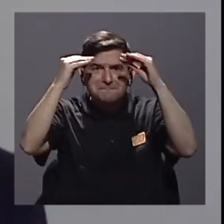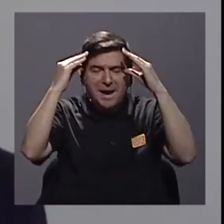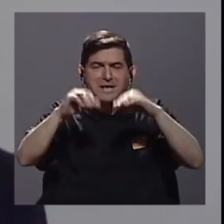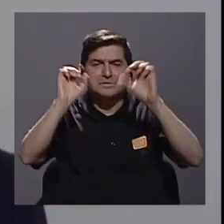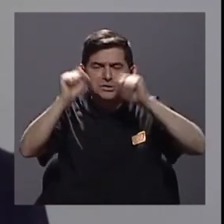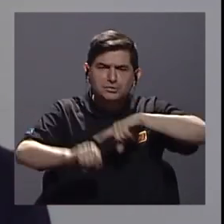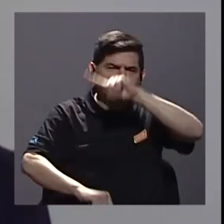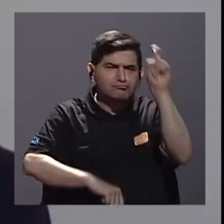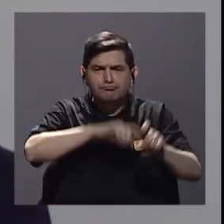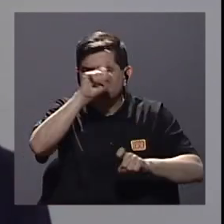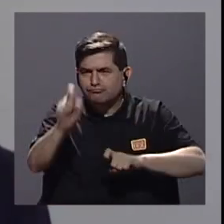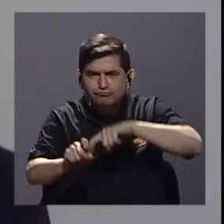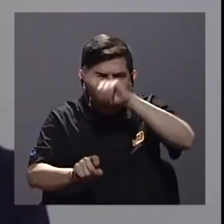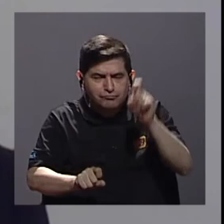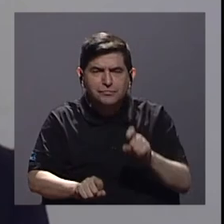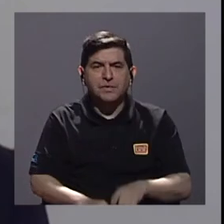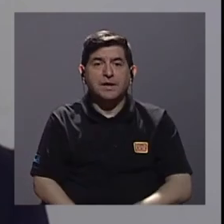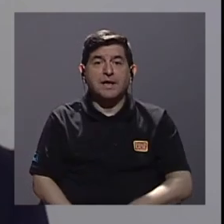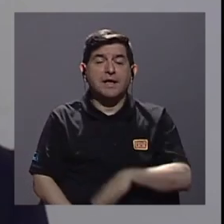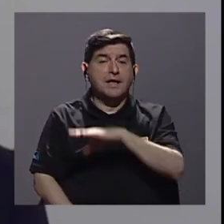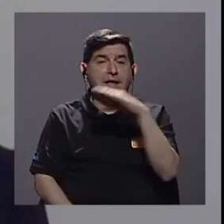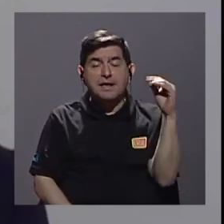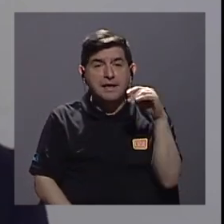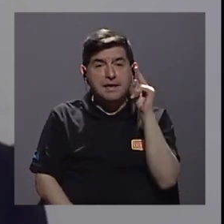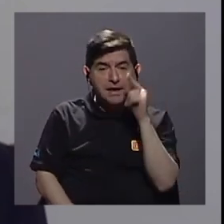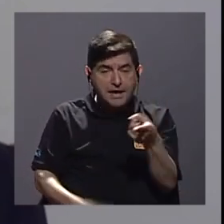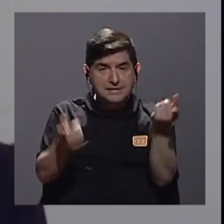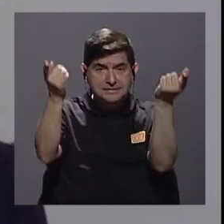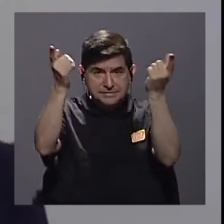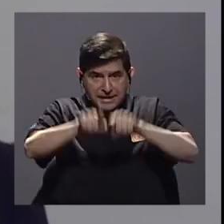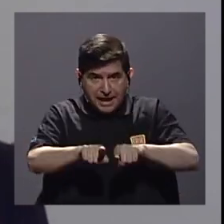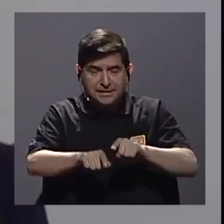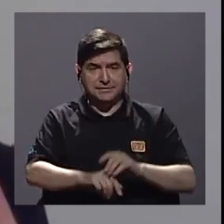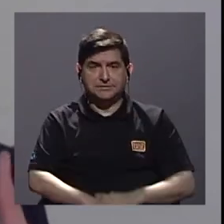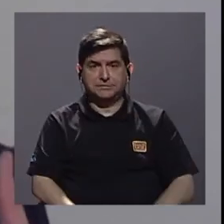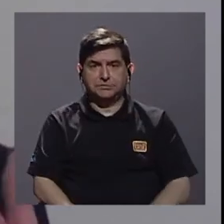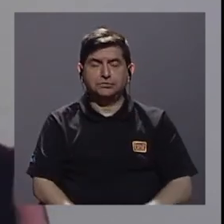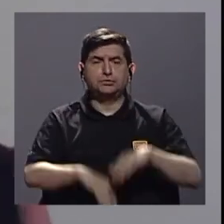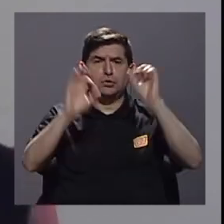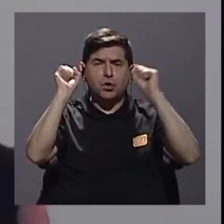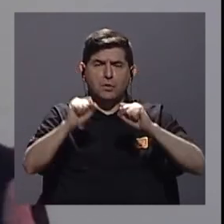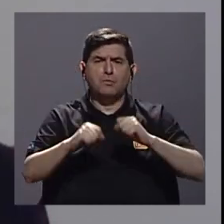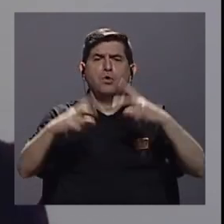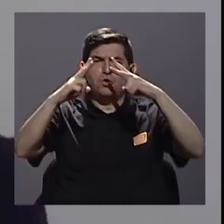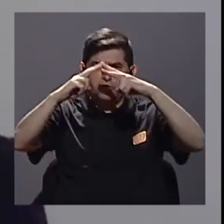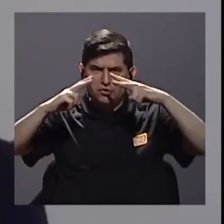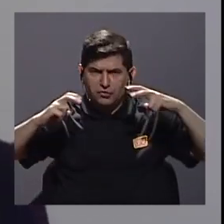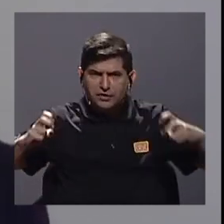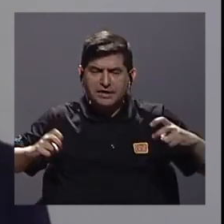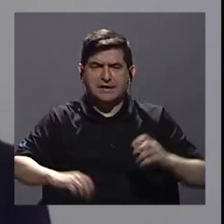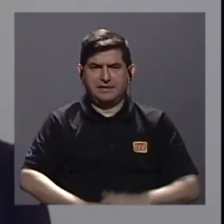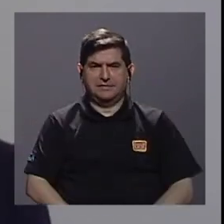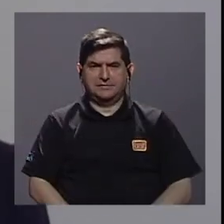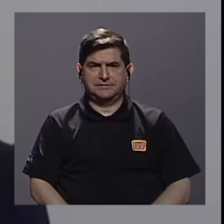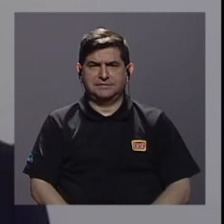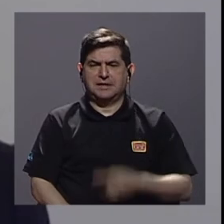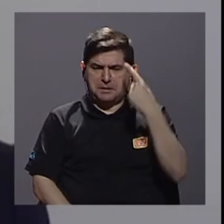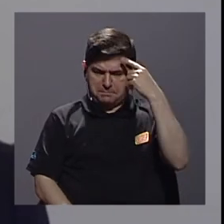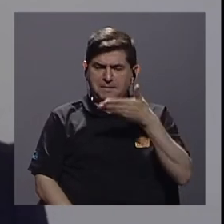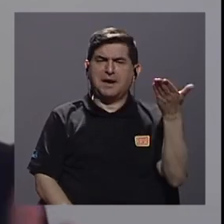consultadas y sobre las cuales, digamos, se puede hacer análisis para